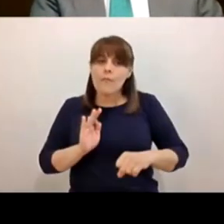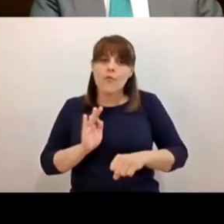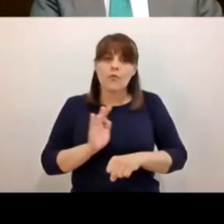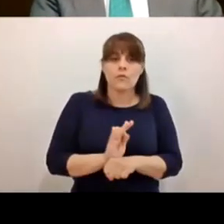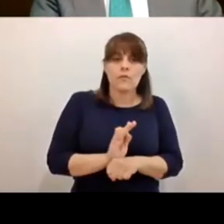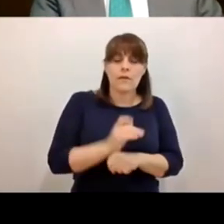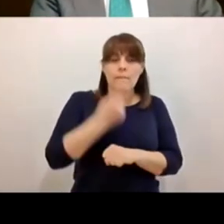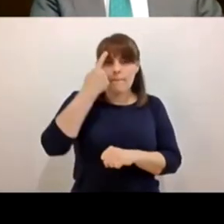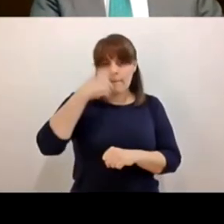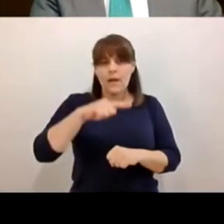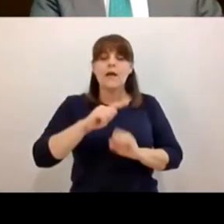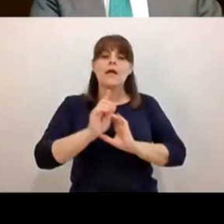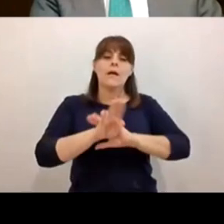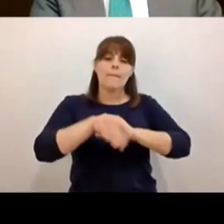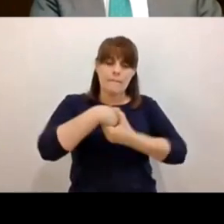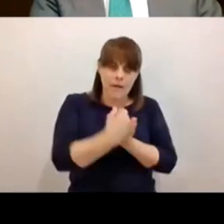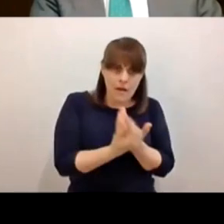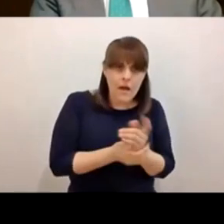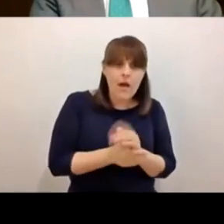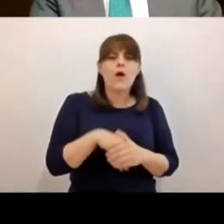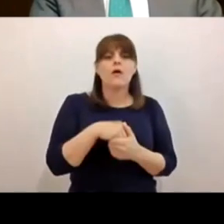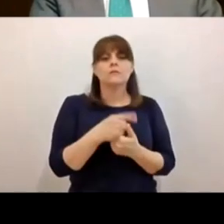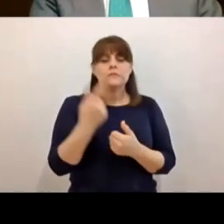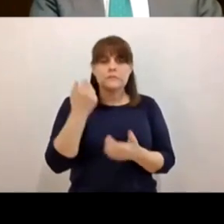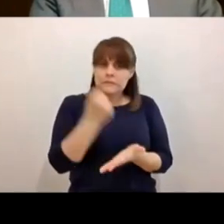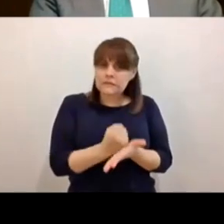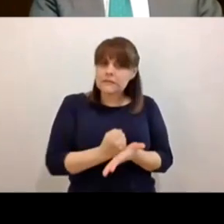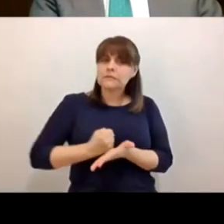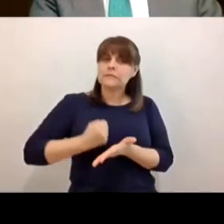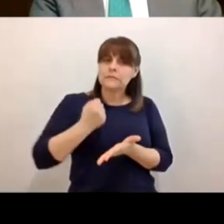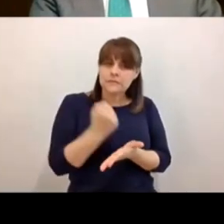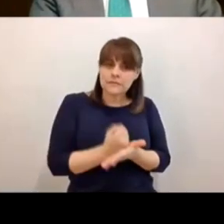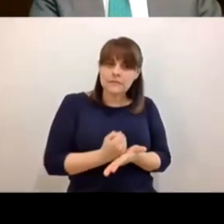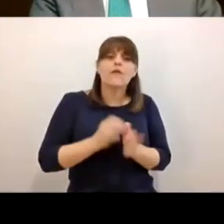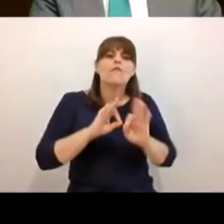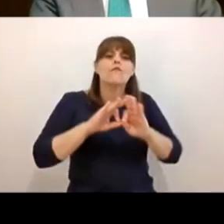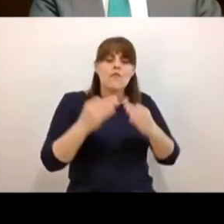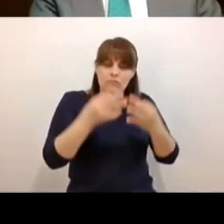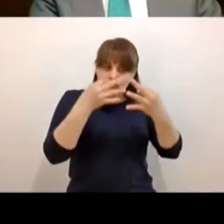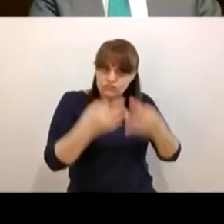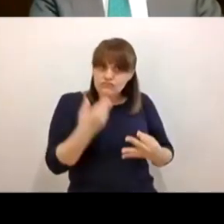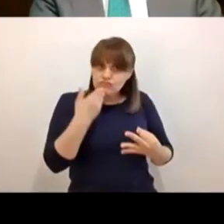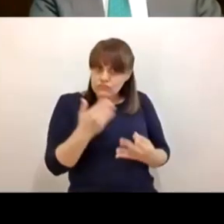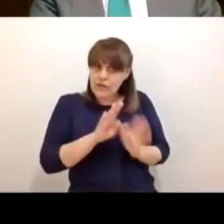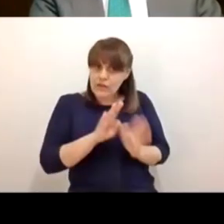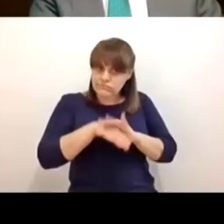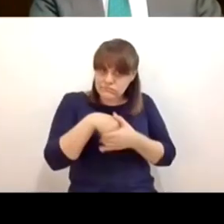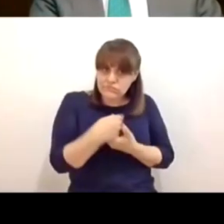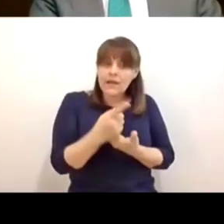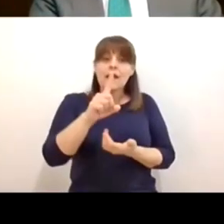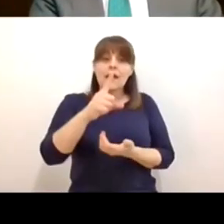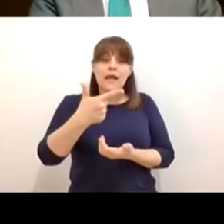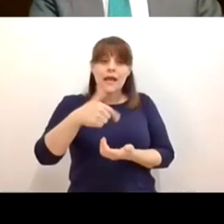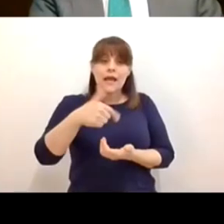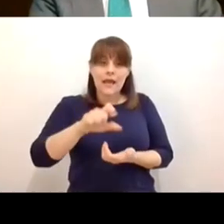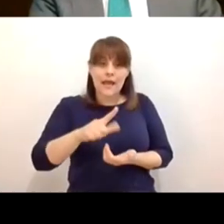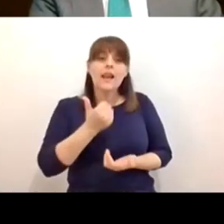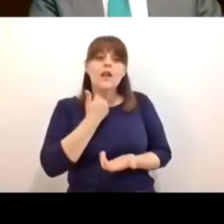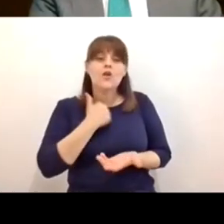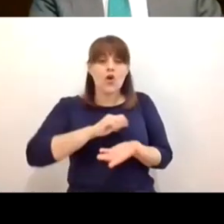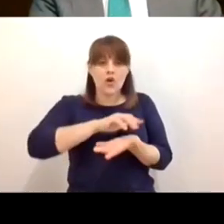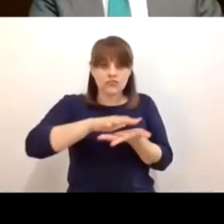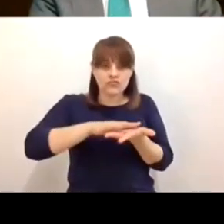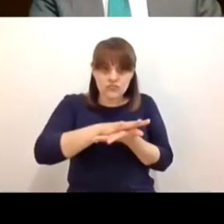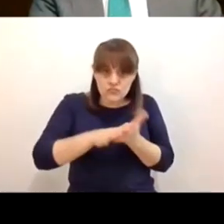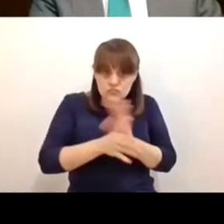como son los lavados de manos de estar muy insistente en la forma de lavado de manos en el gel antibacterial en que los padres